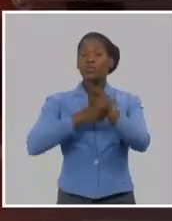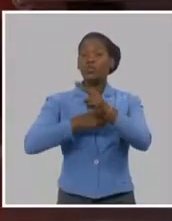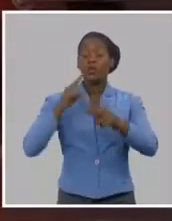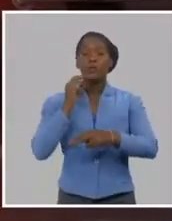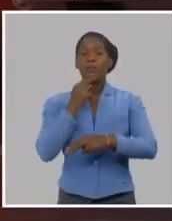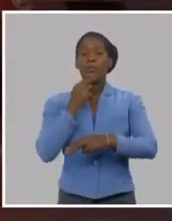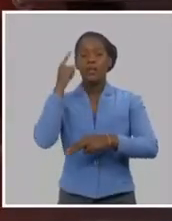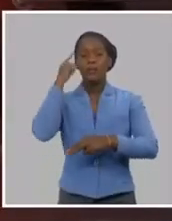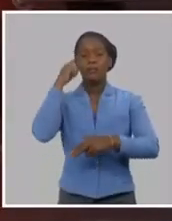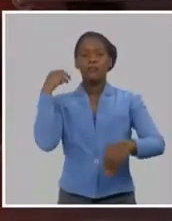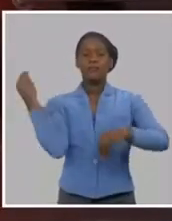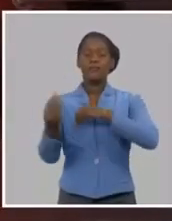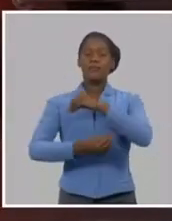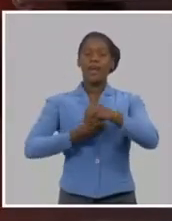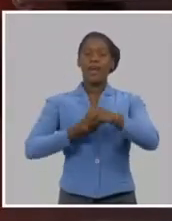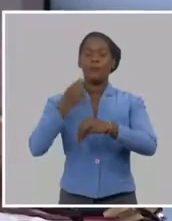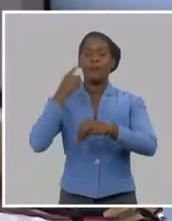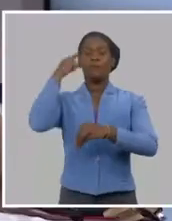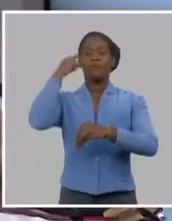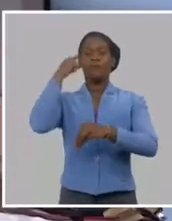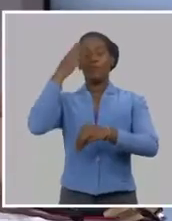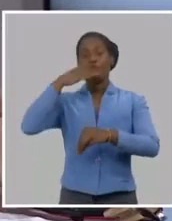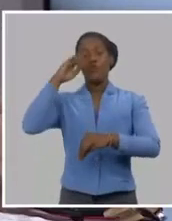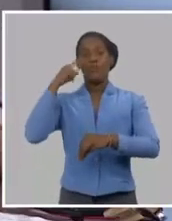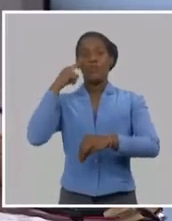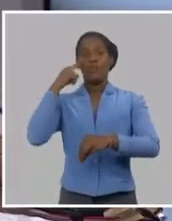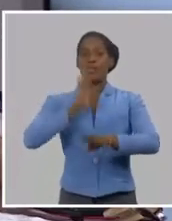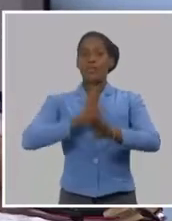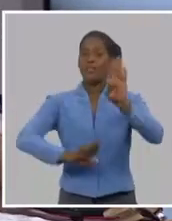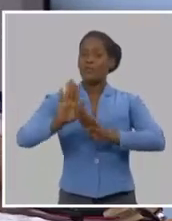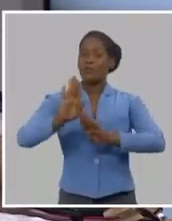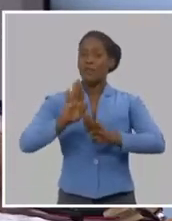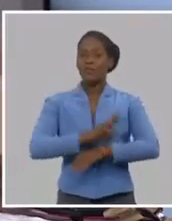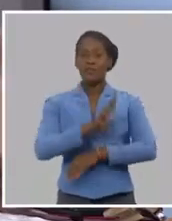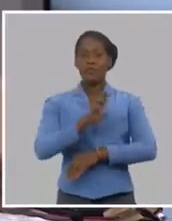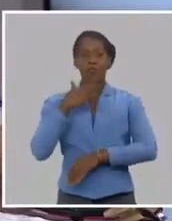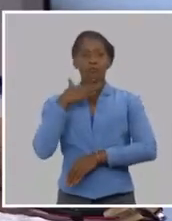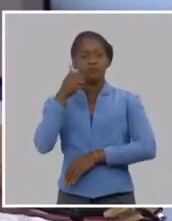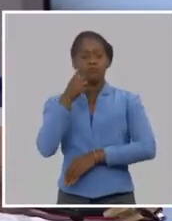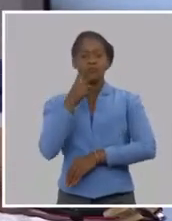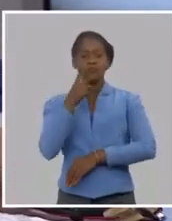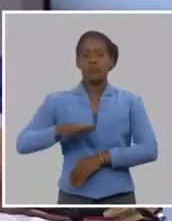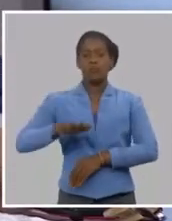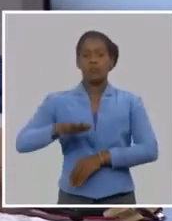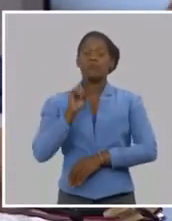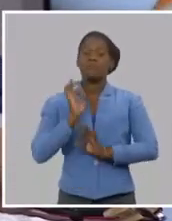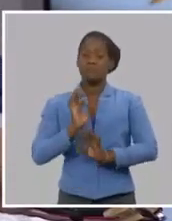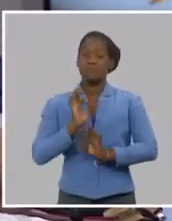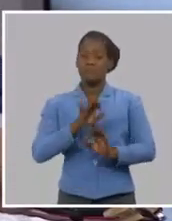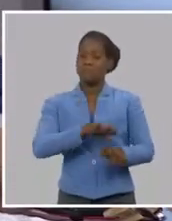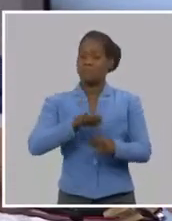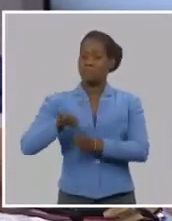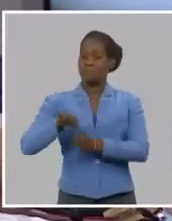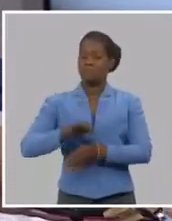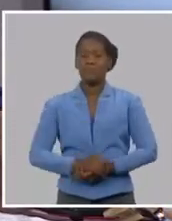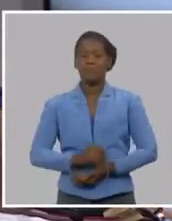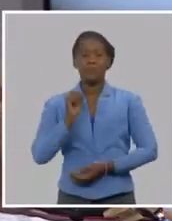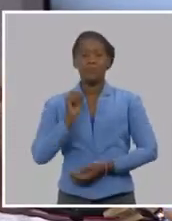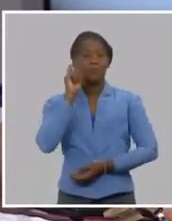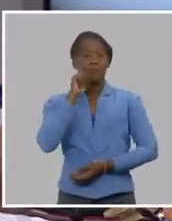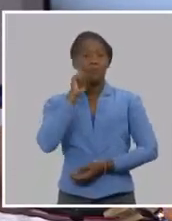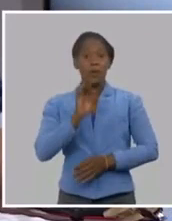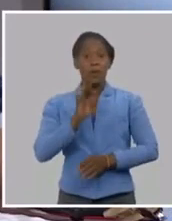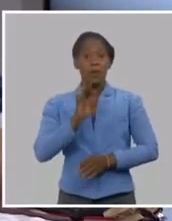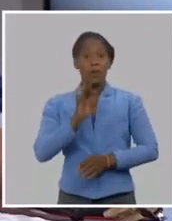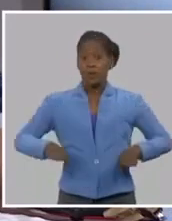los cubanos. Bueno, así mismo, con la premisa de que debemos continuar estudiando su obra, pues terminamos esta emisión de Cuba Debate en la Mesa Redonda. Como